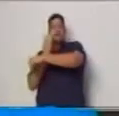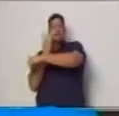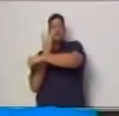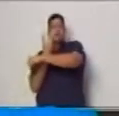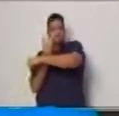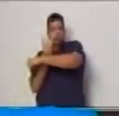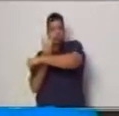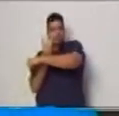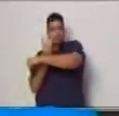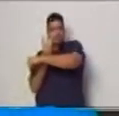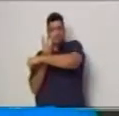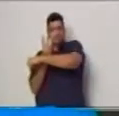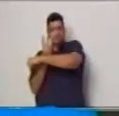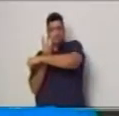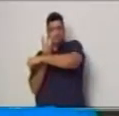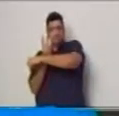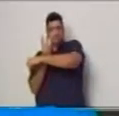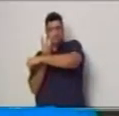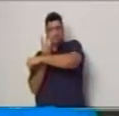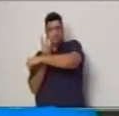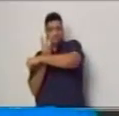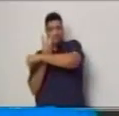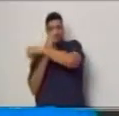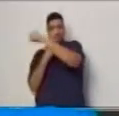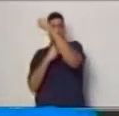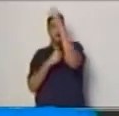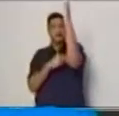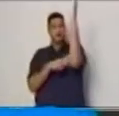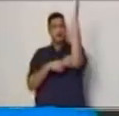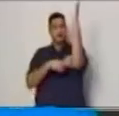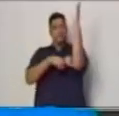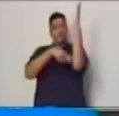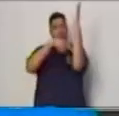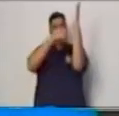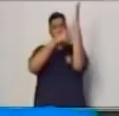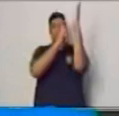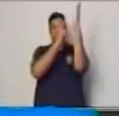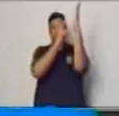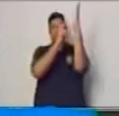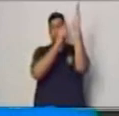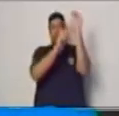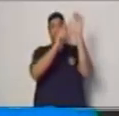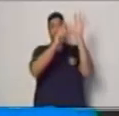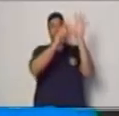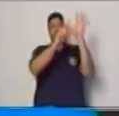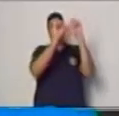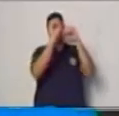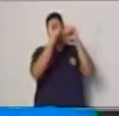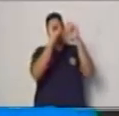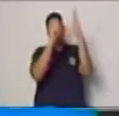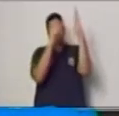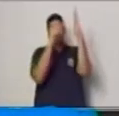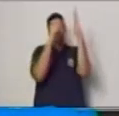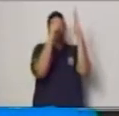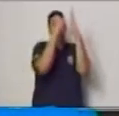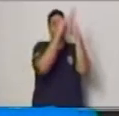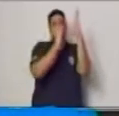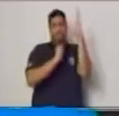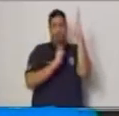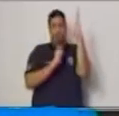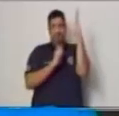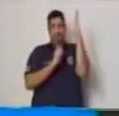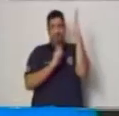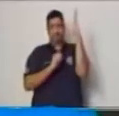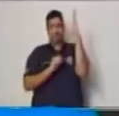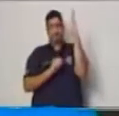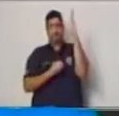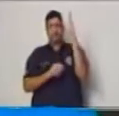sesenta en el eje de las y identifiquemos la variación en efecto